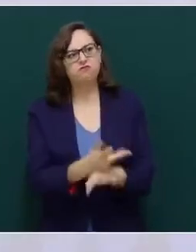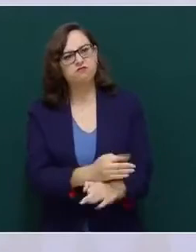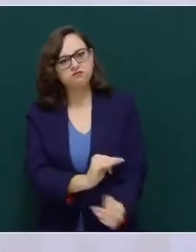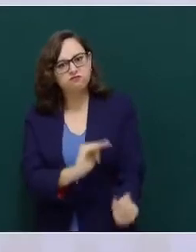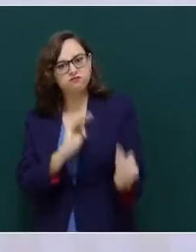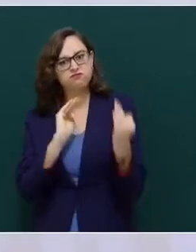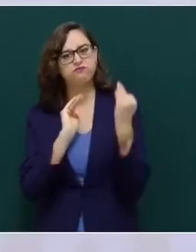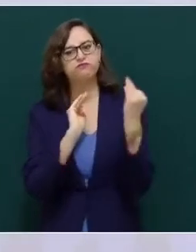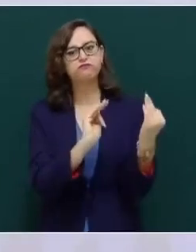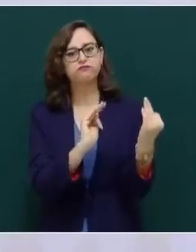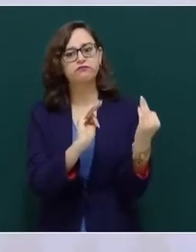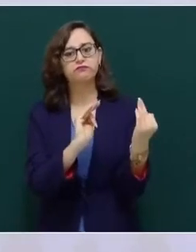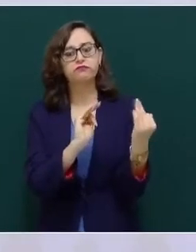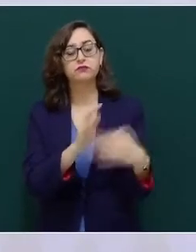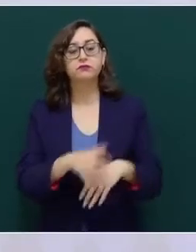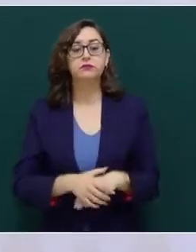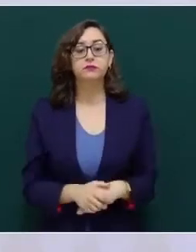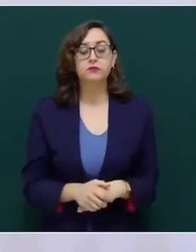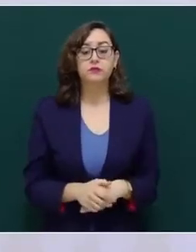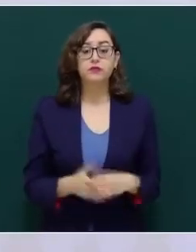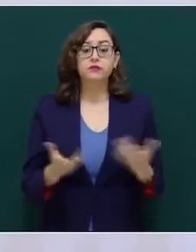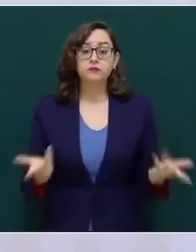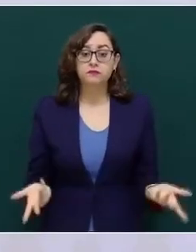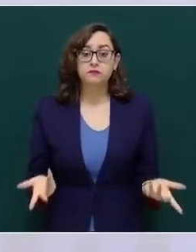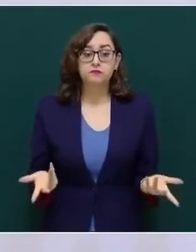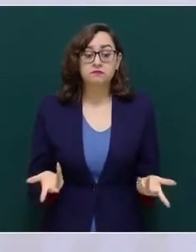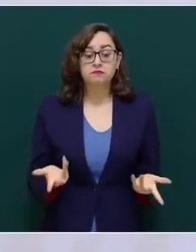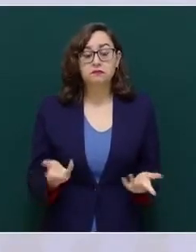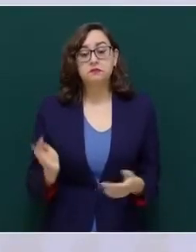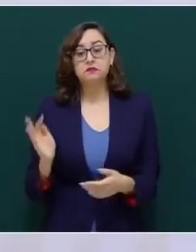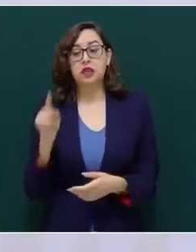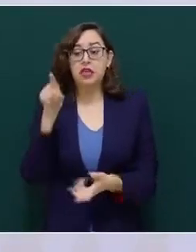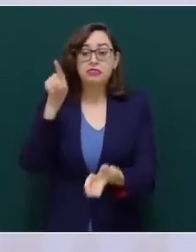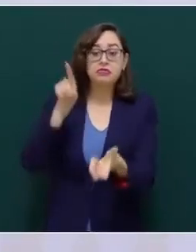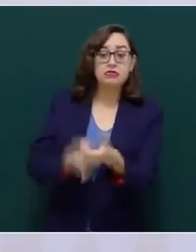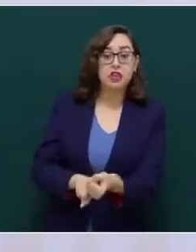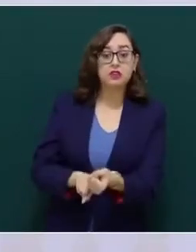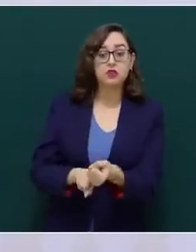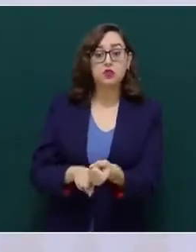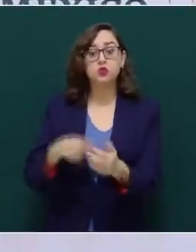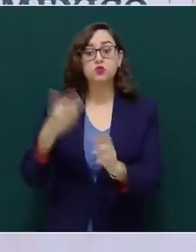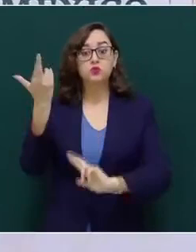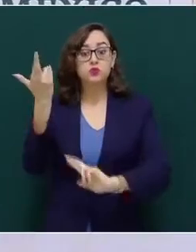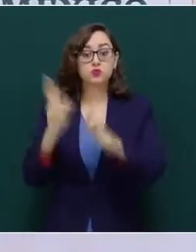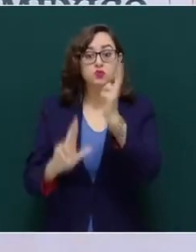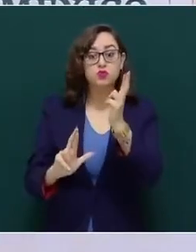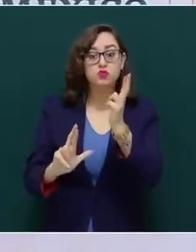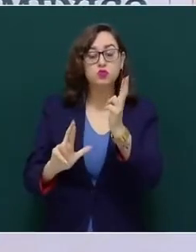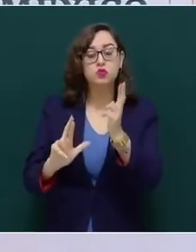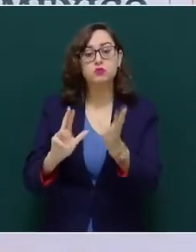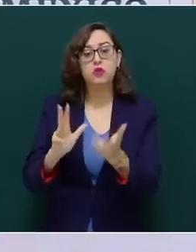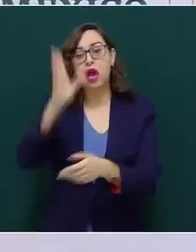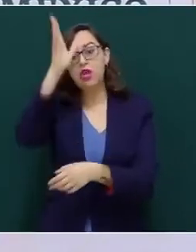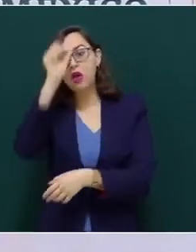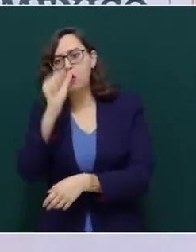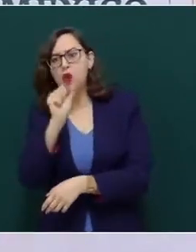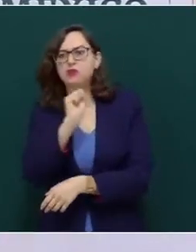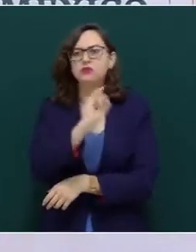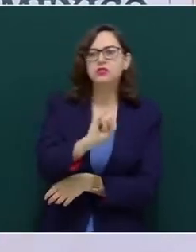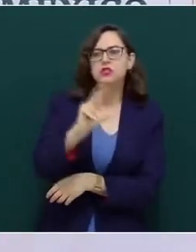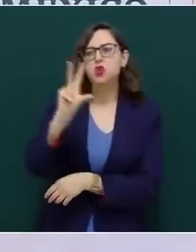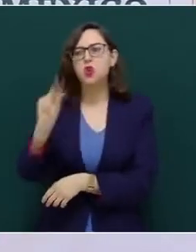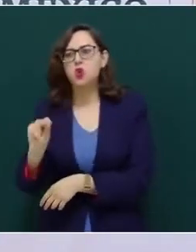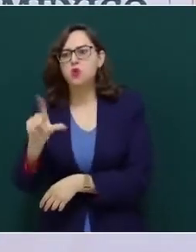Unidos. Podemos estar de acuerdo o no con la Revolución Cubana y con su